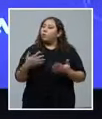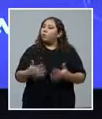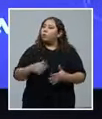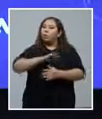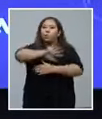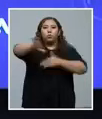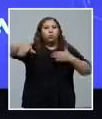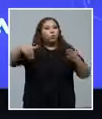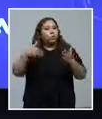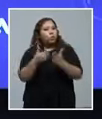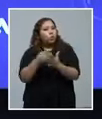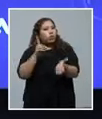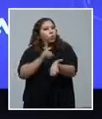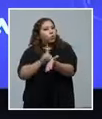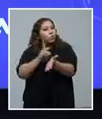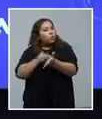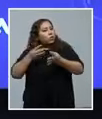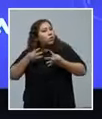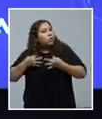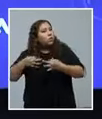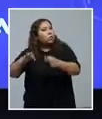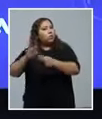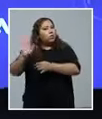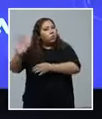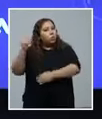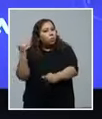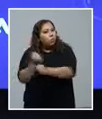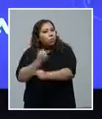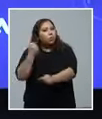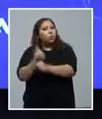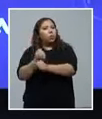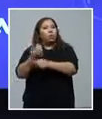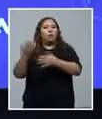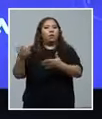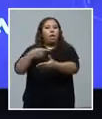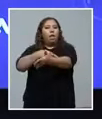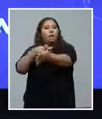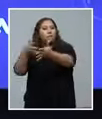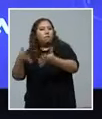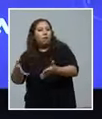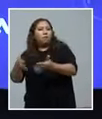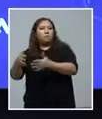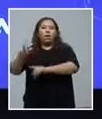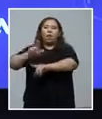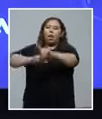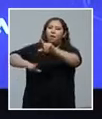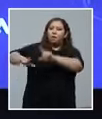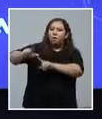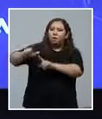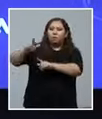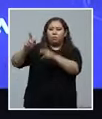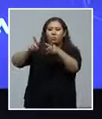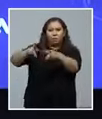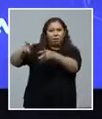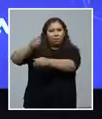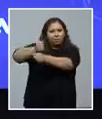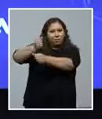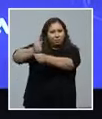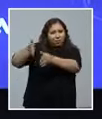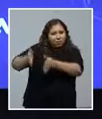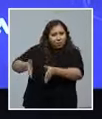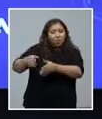todo el personal médico, enfermeras, personal de laboratorio, personal de rayos X, personal que trabaja en las unidades